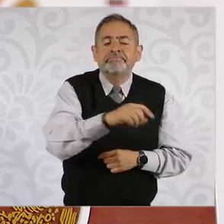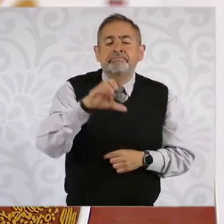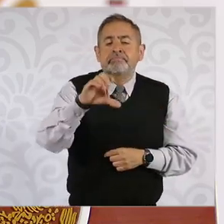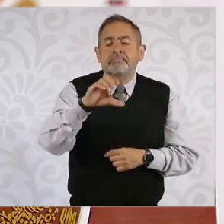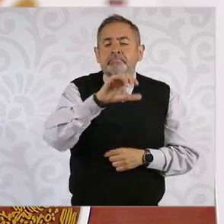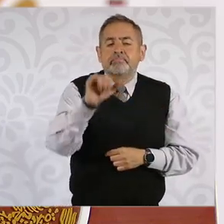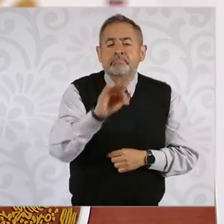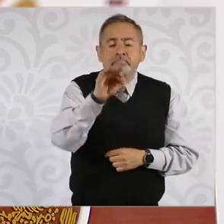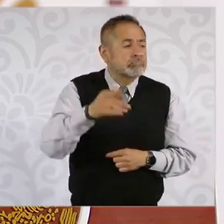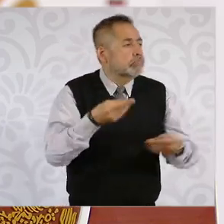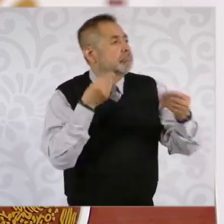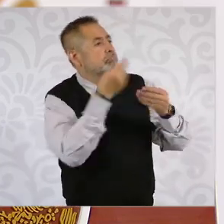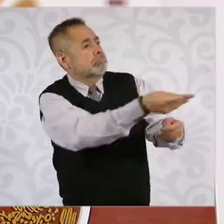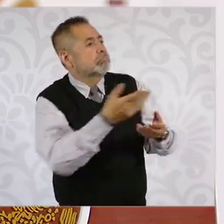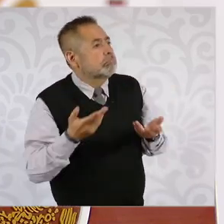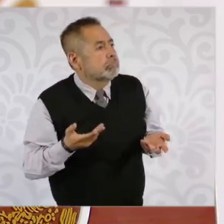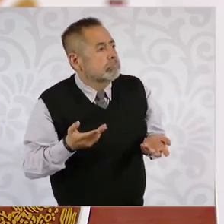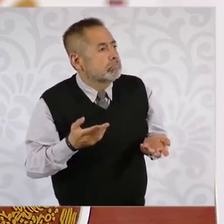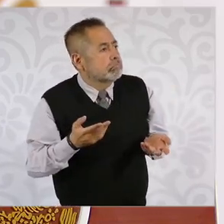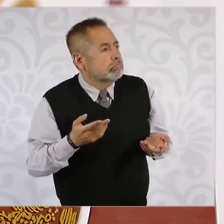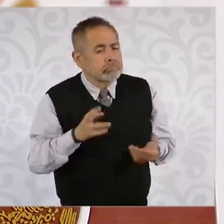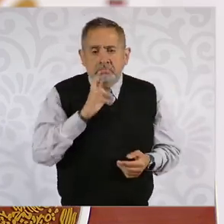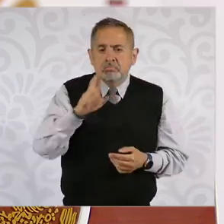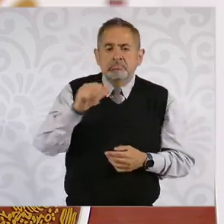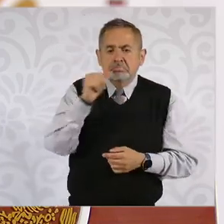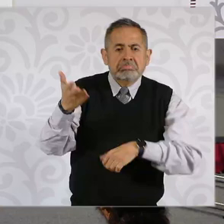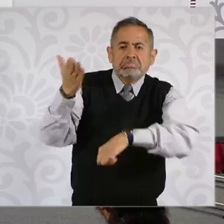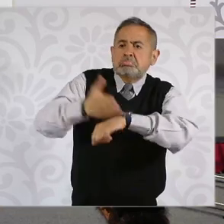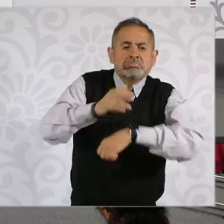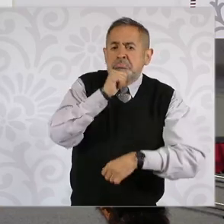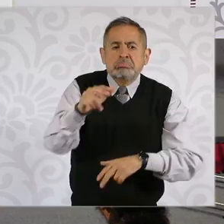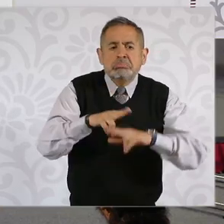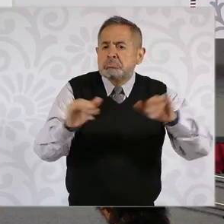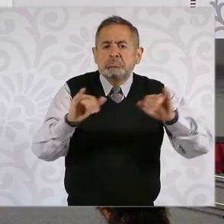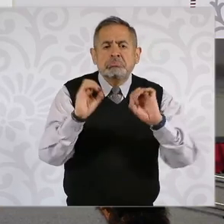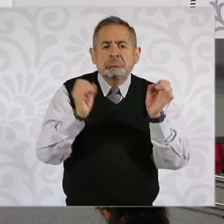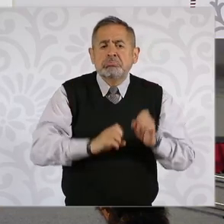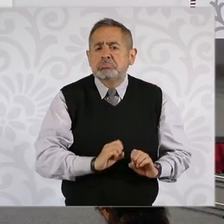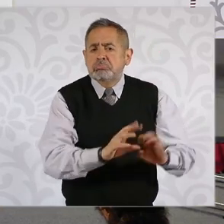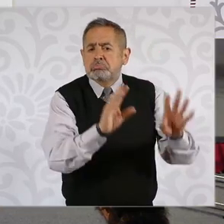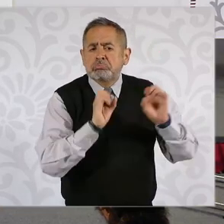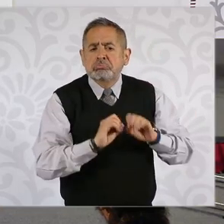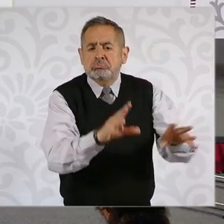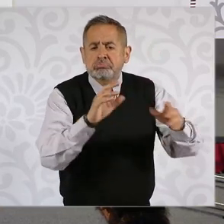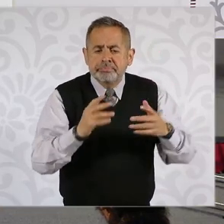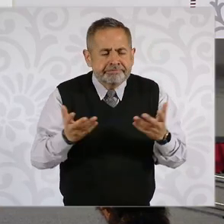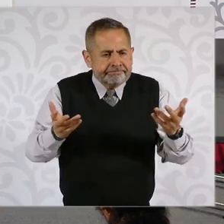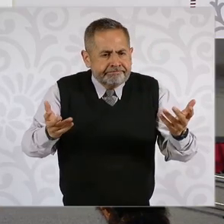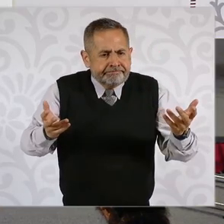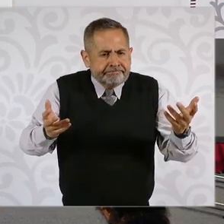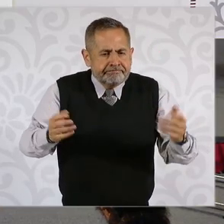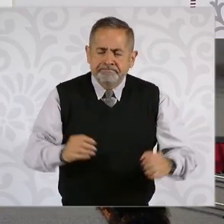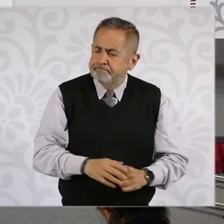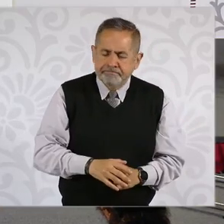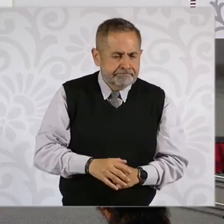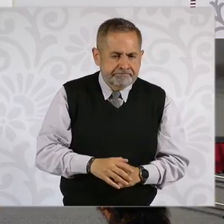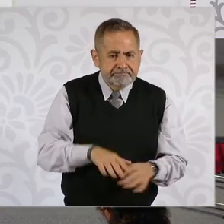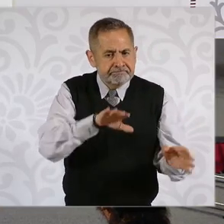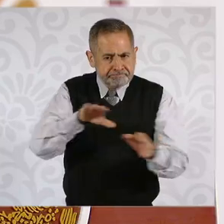ninguna con sanción. Sobre salarios y prestaciones, esto que